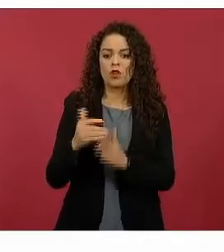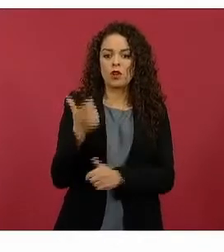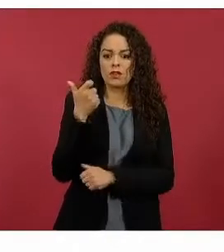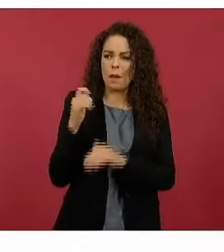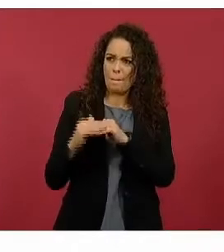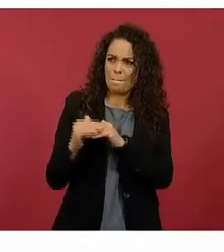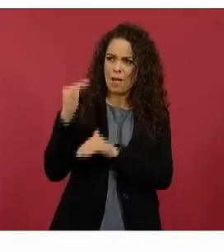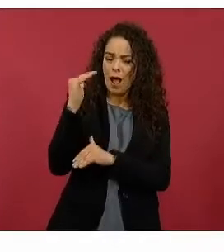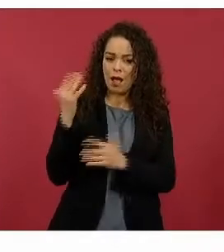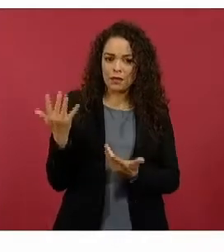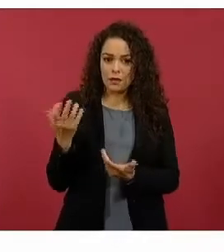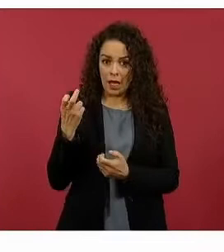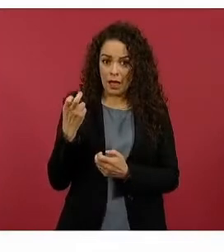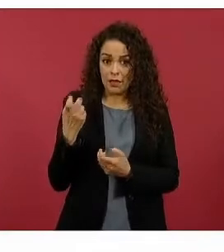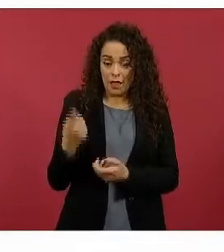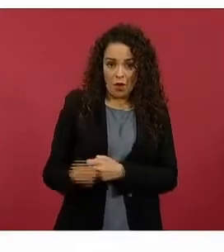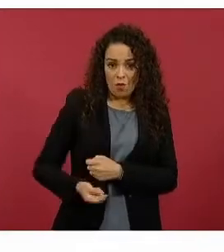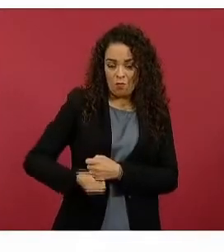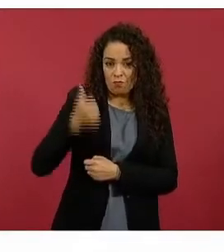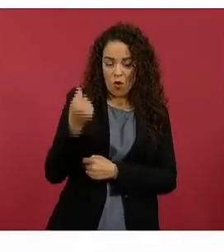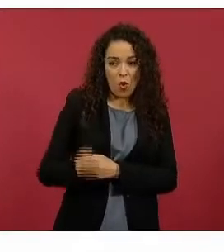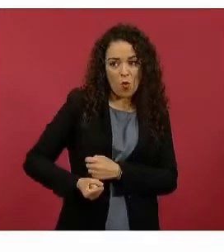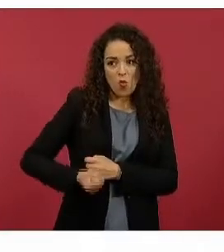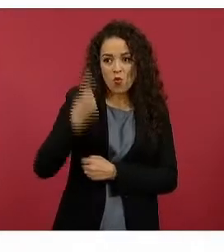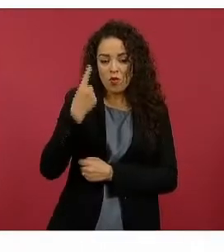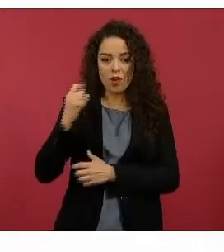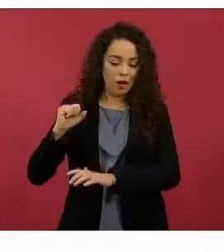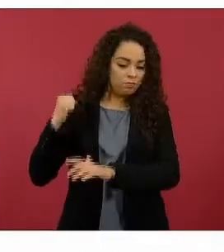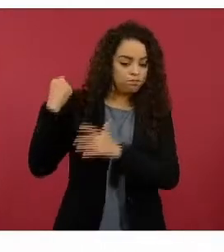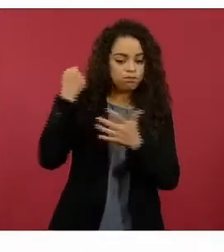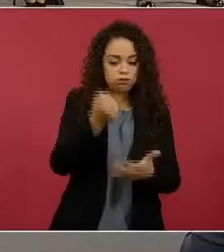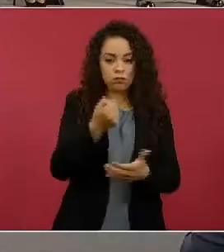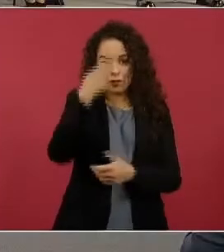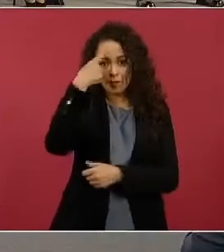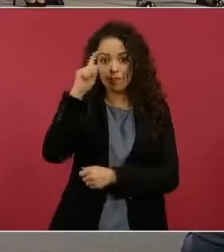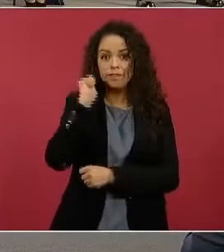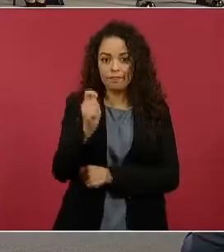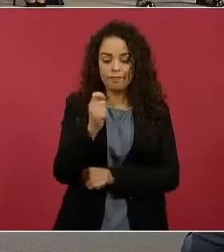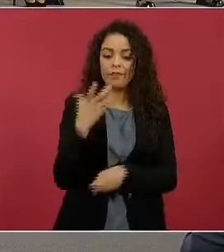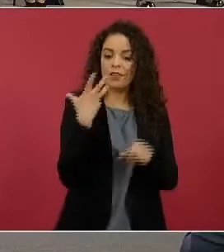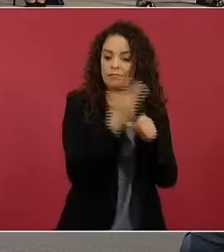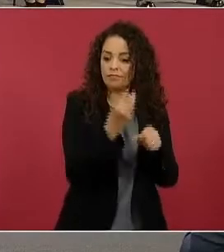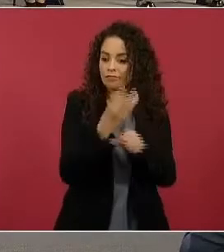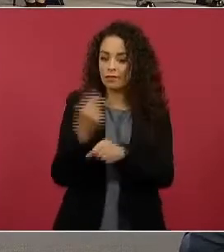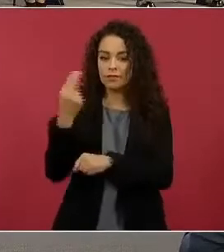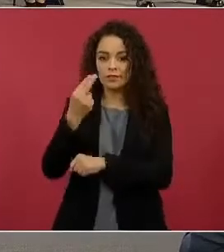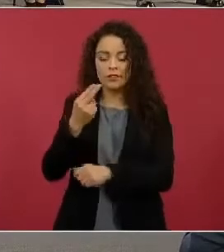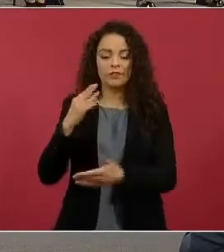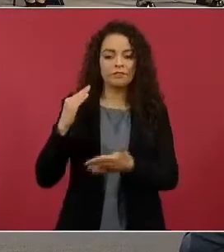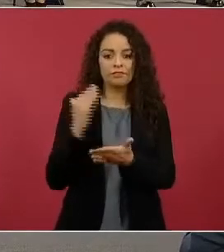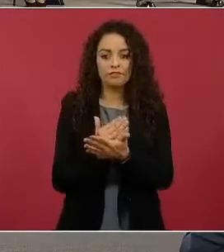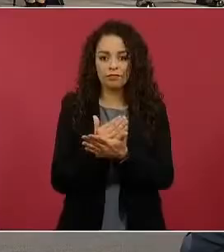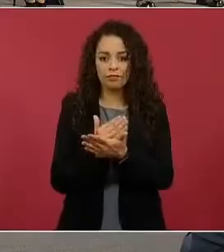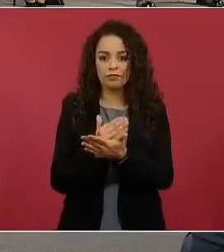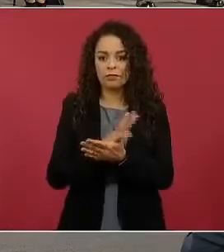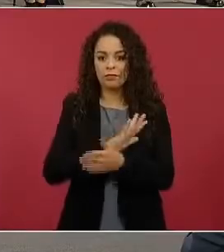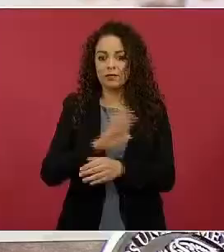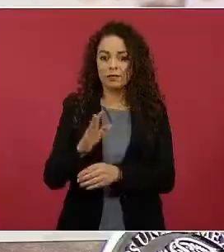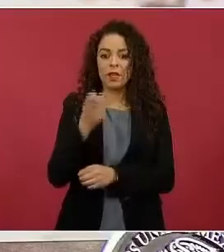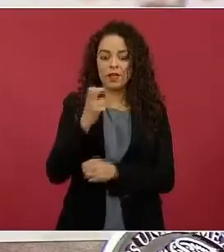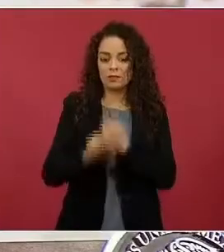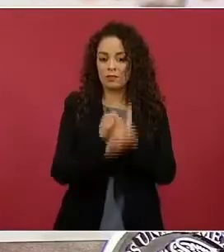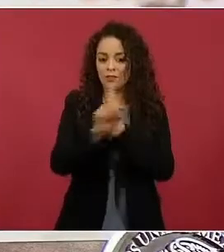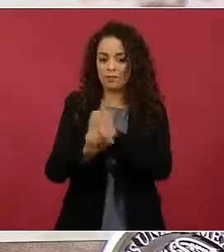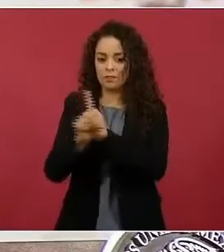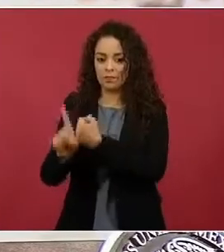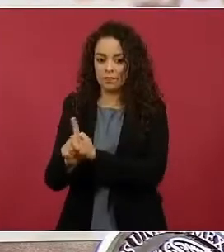pesos. Es una inversión única que busca revertir, enfrentar, frenar y revertir esta situación.